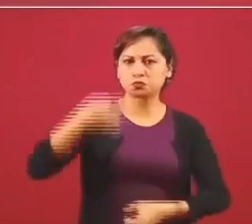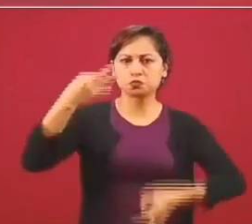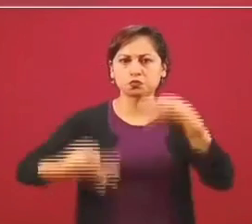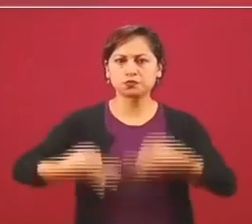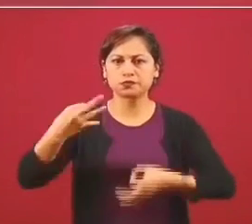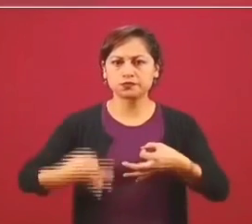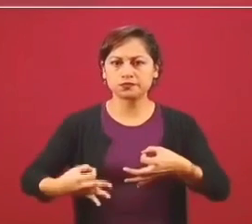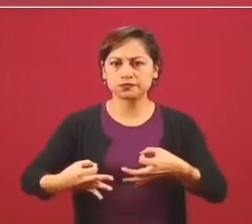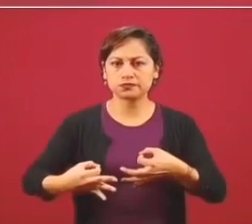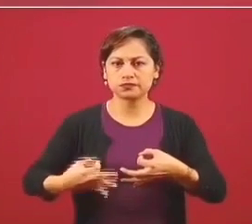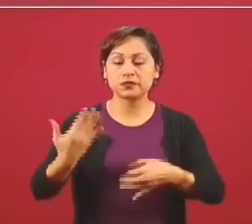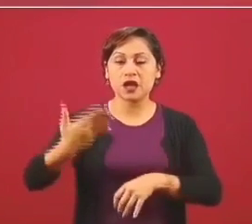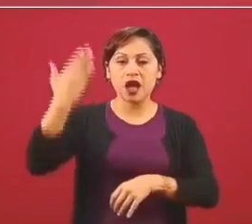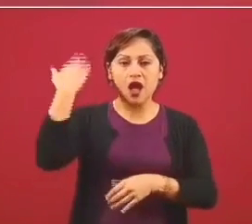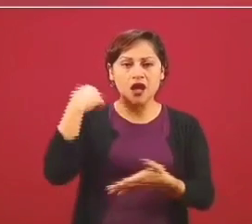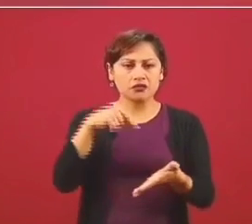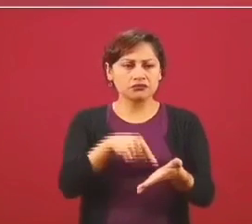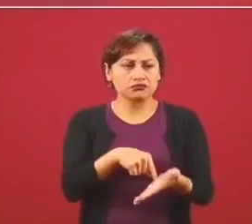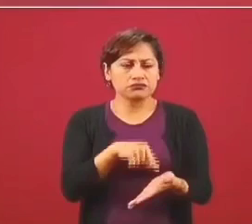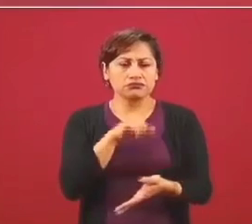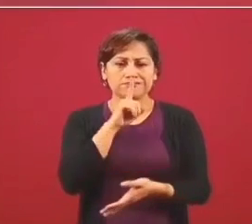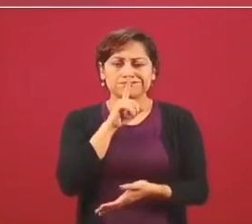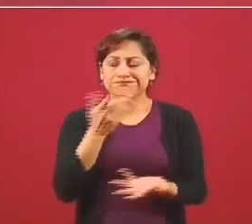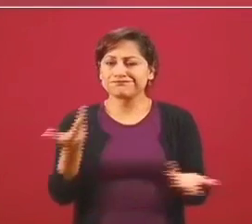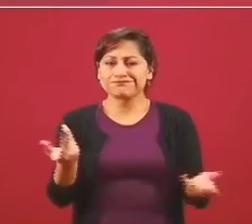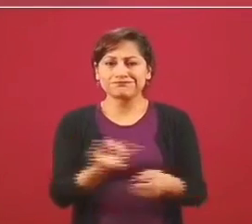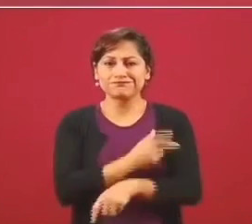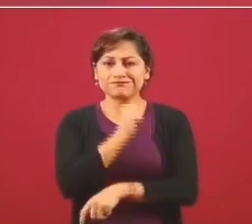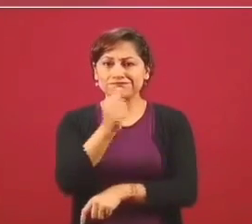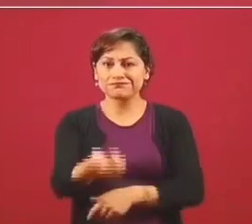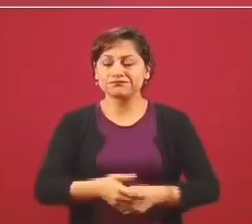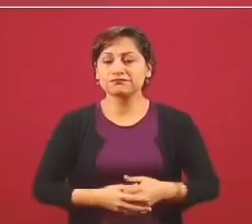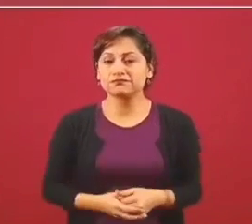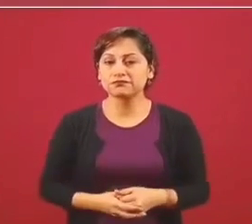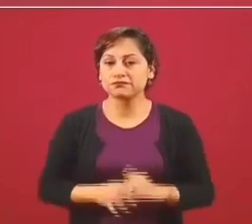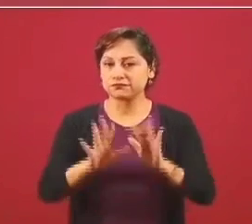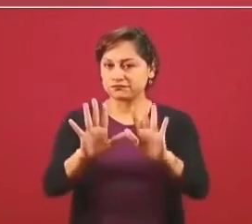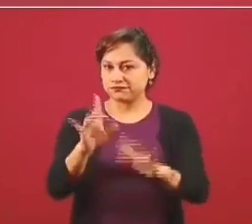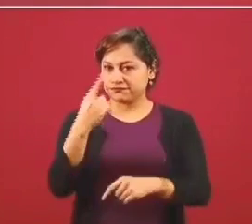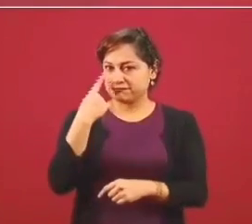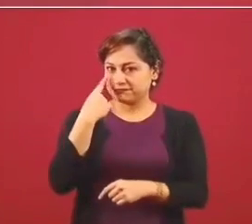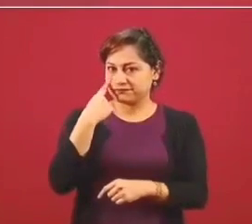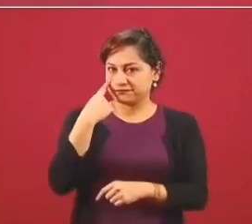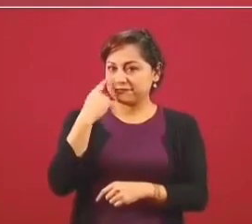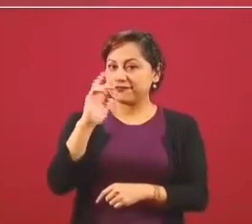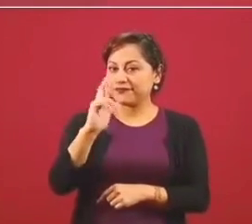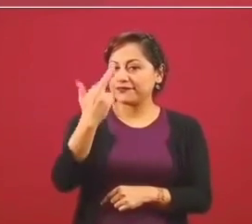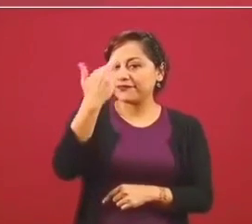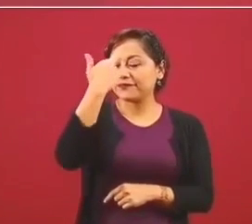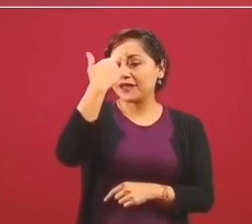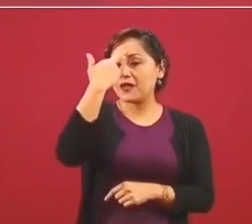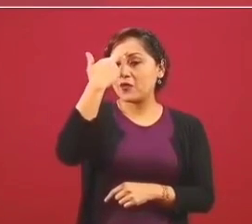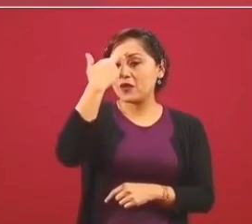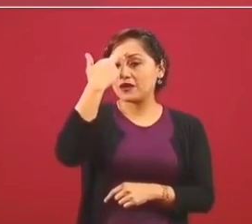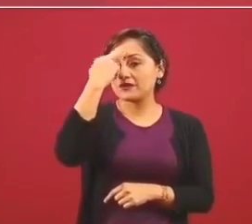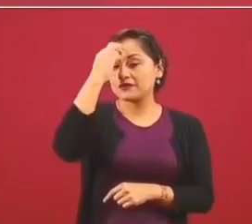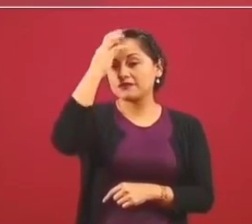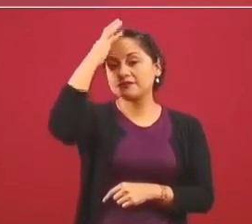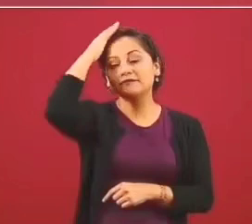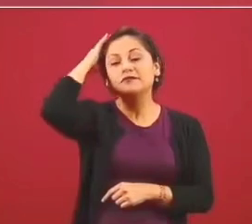grave y no olvidemos, fue una reforma que se hizo allá por